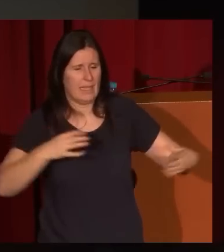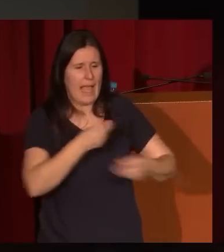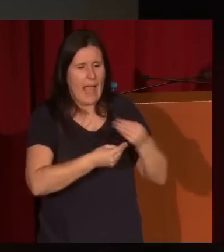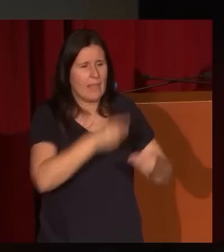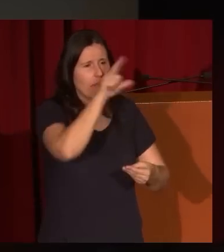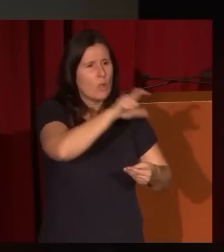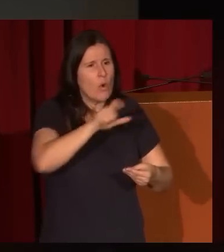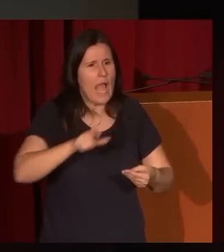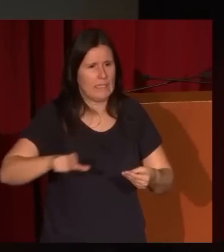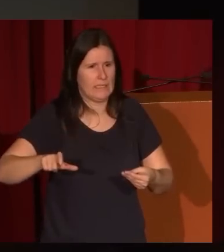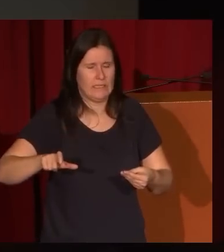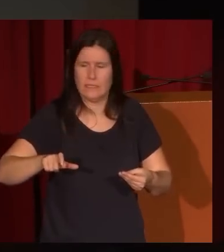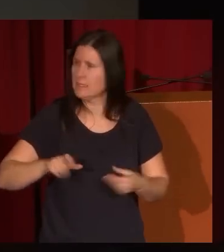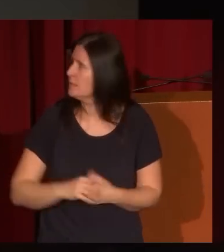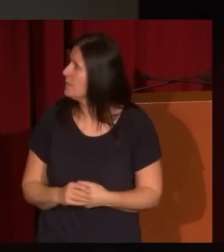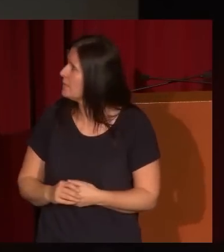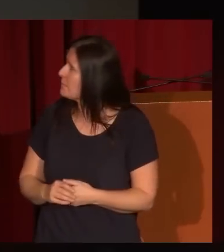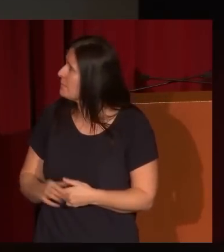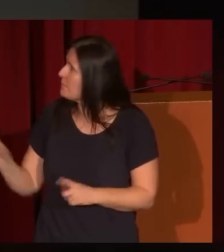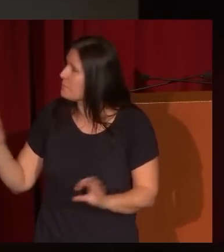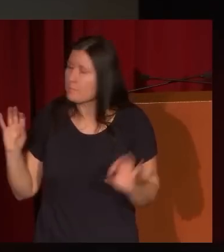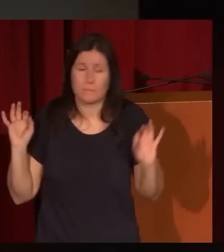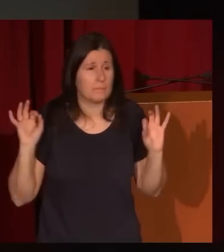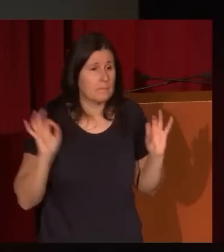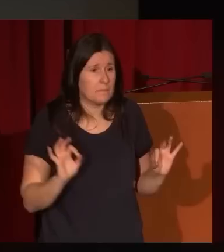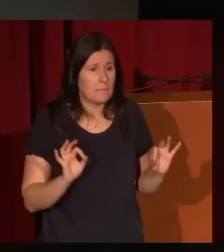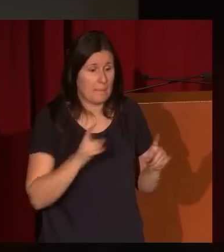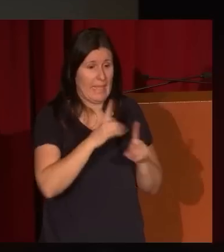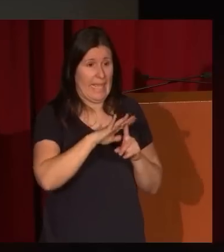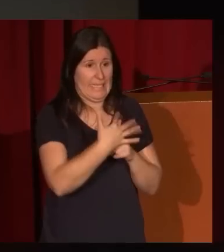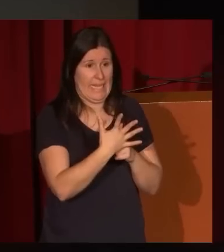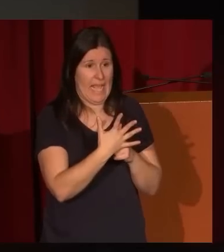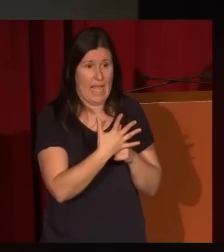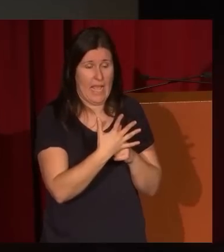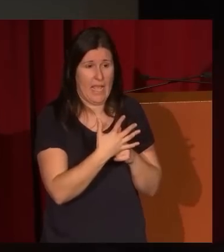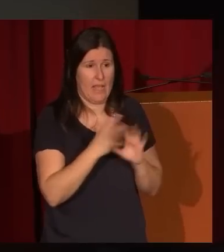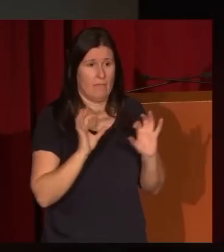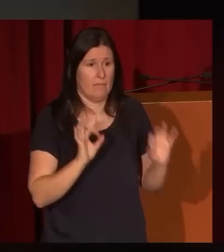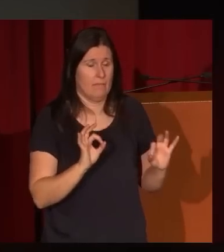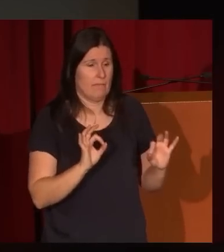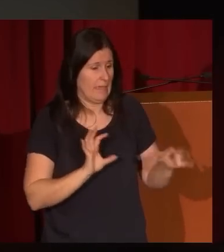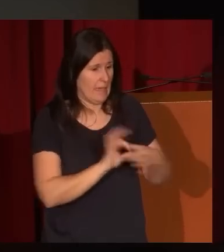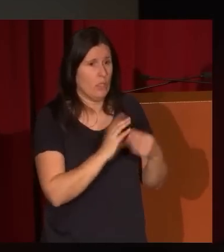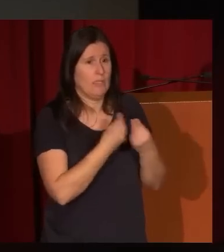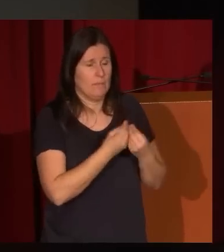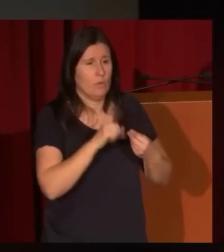figuras pero por el hecho de ser una escena en una arquitectura monumental